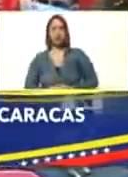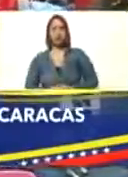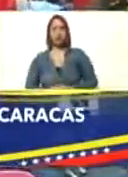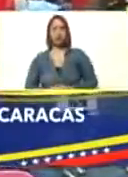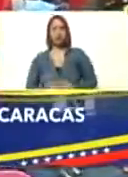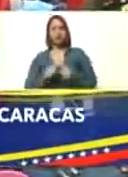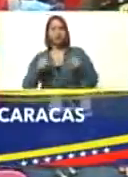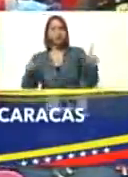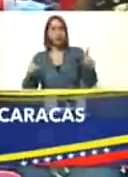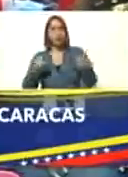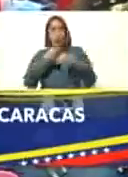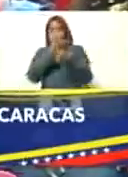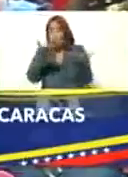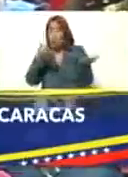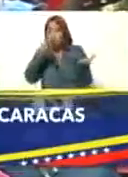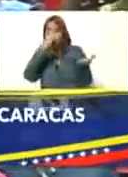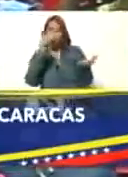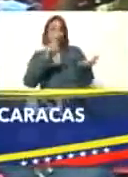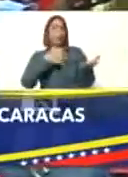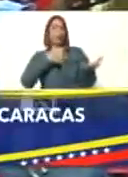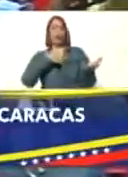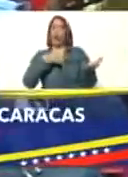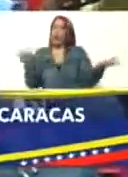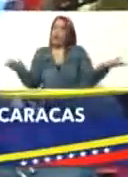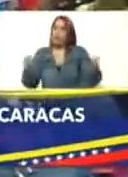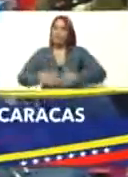Pero ustedes son burlistas y así no se puede.